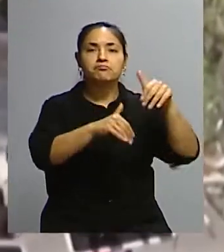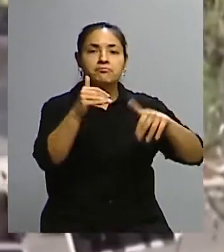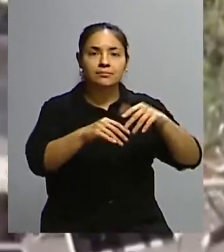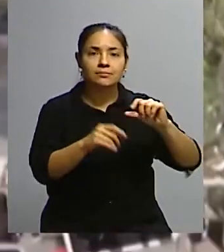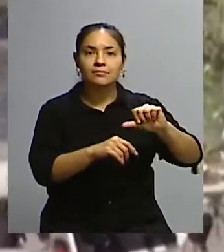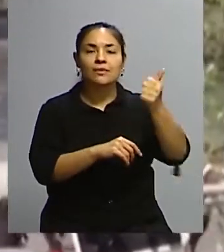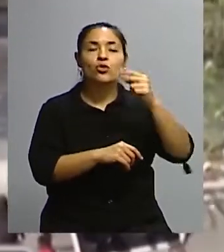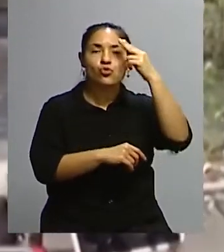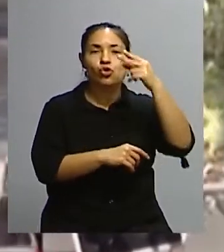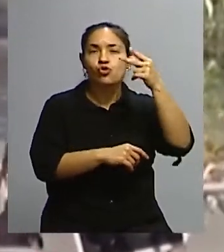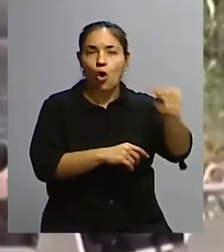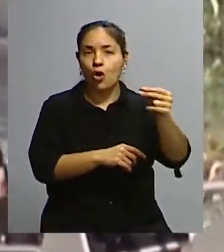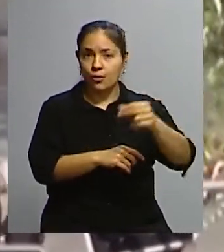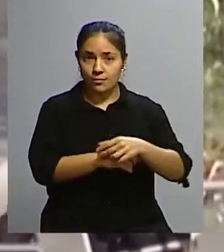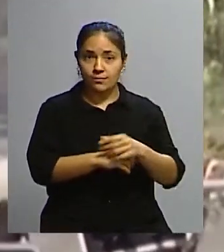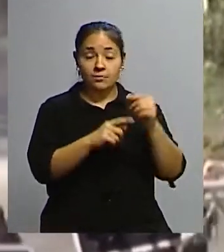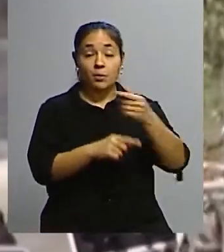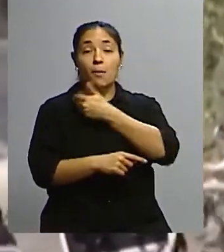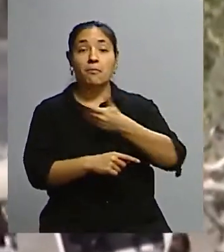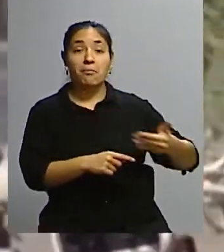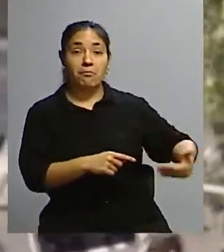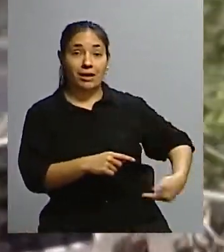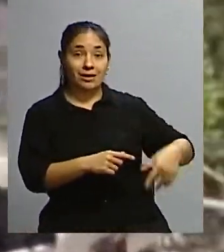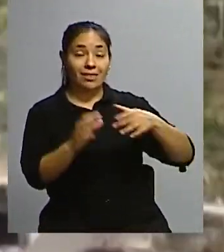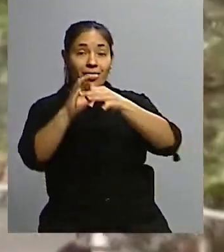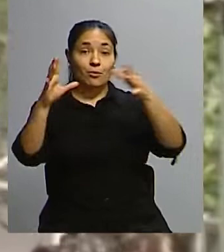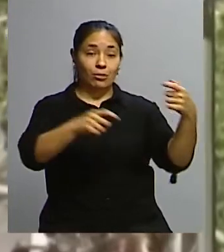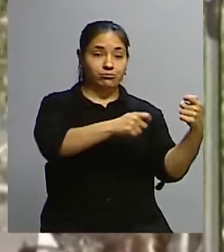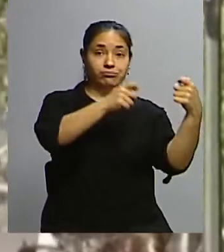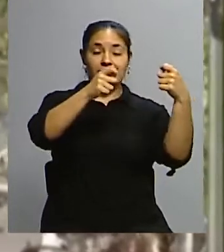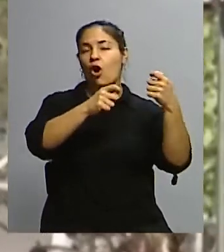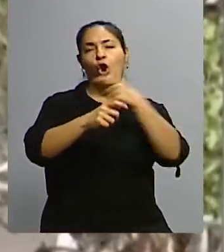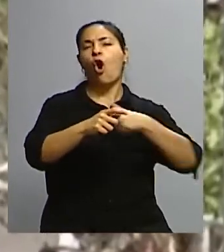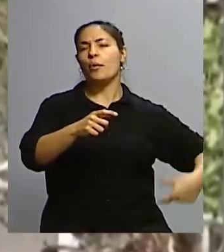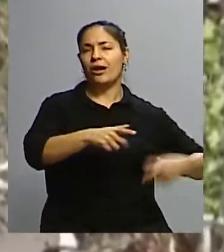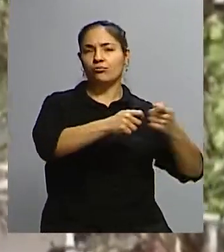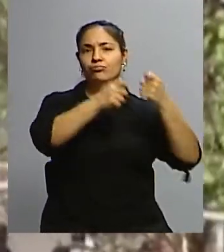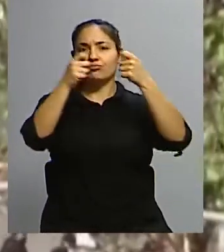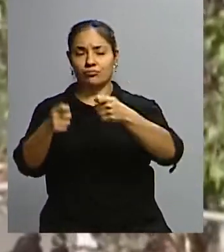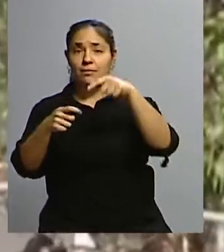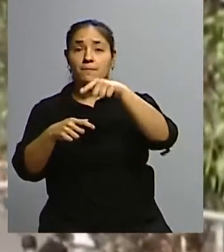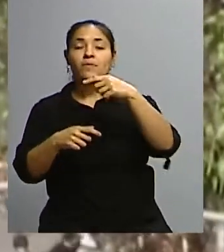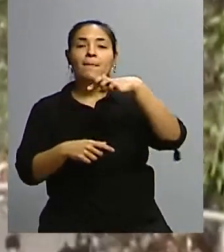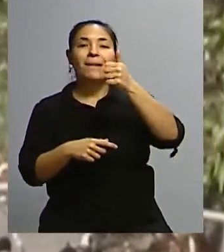decide entonces entregarle al primer presidente democrático nuevamente en el año 90, Patricio Elwin,